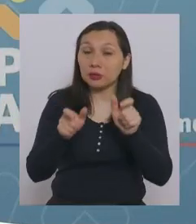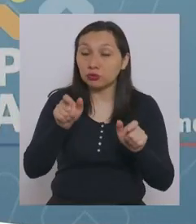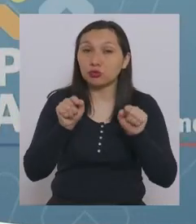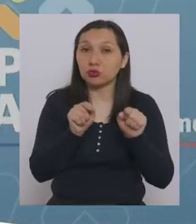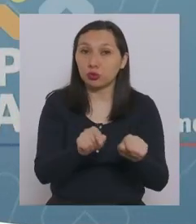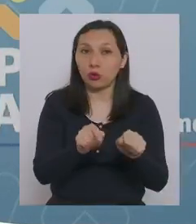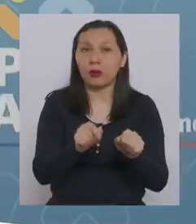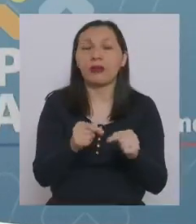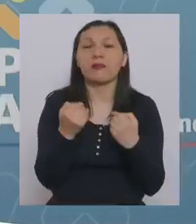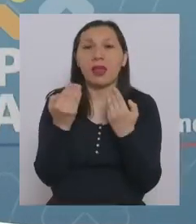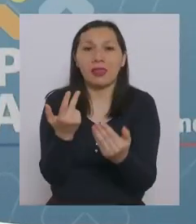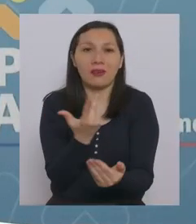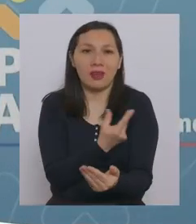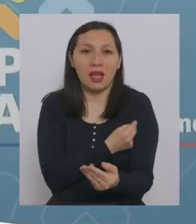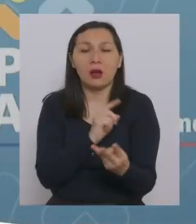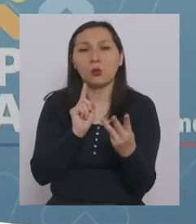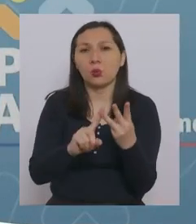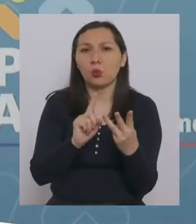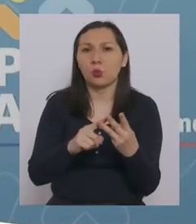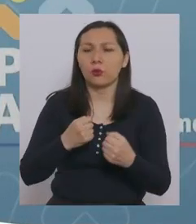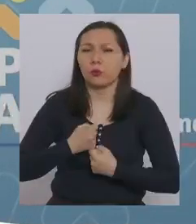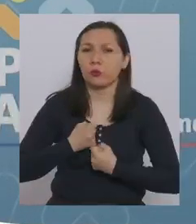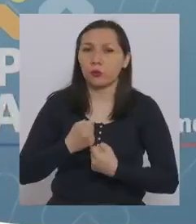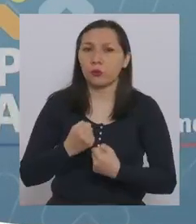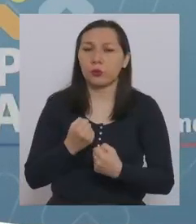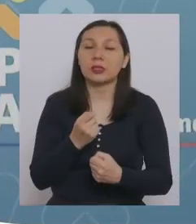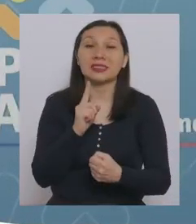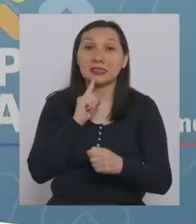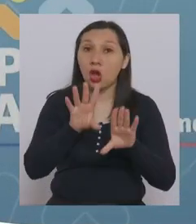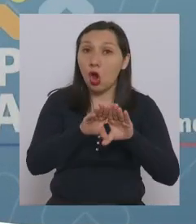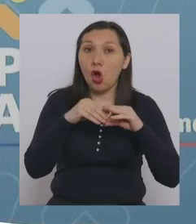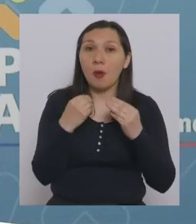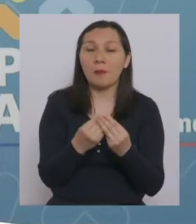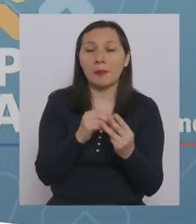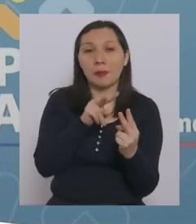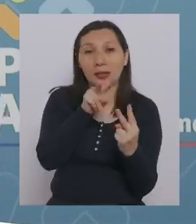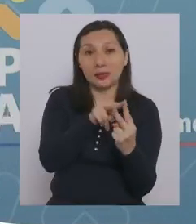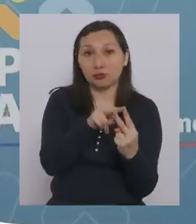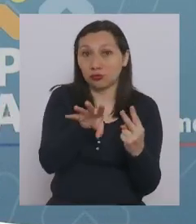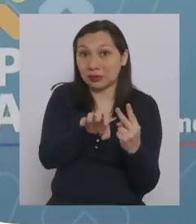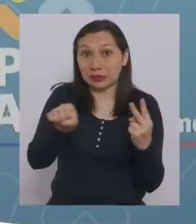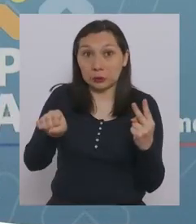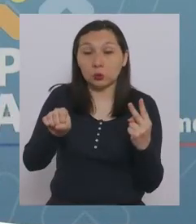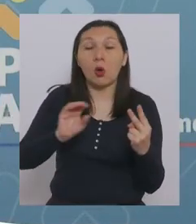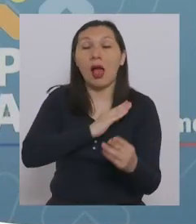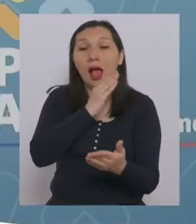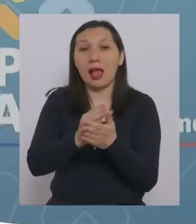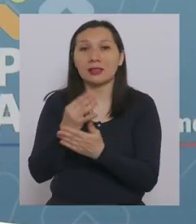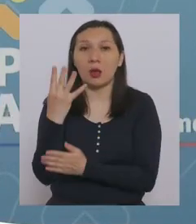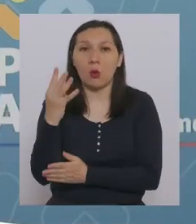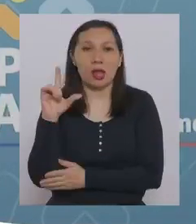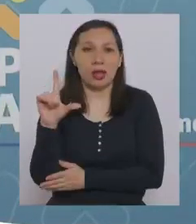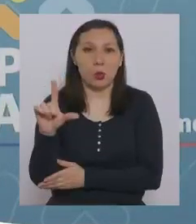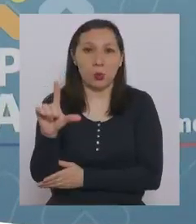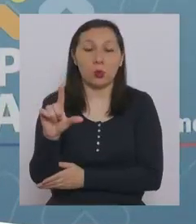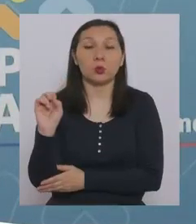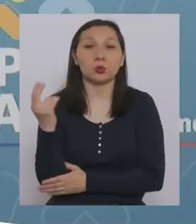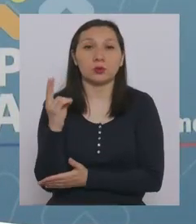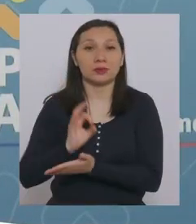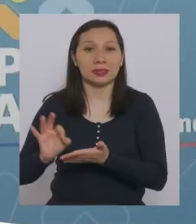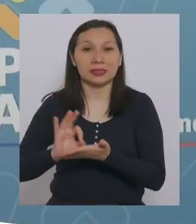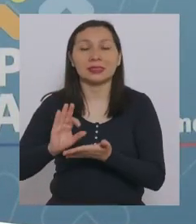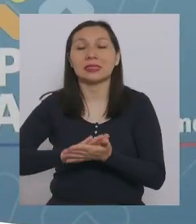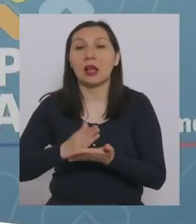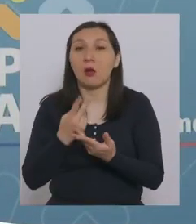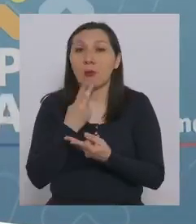se vacunarán con dosis de refuerzo aquellos que tengan su esquema completo hasta el cuatro de julio. La subsecretaria de